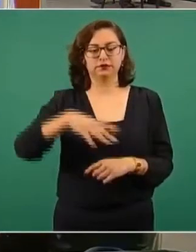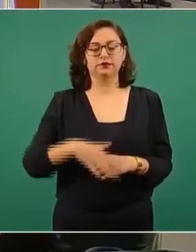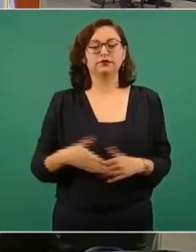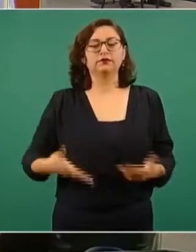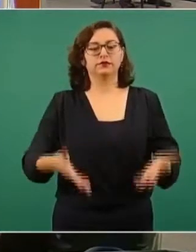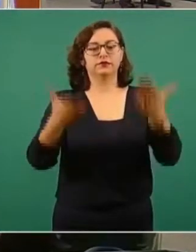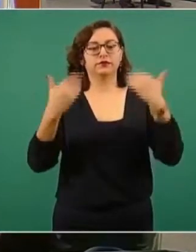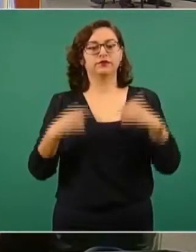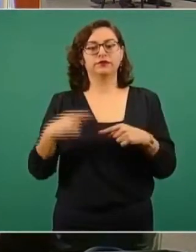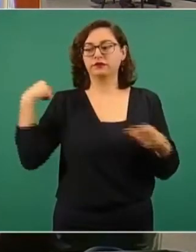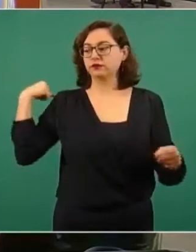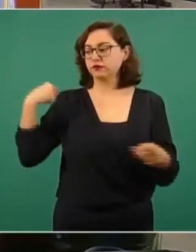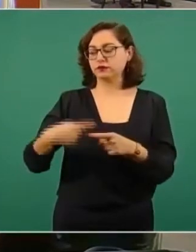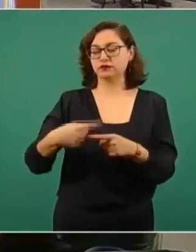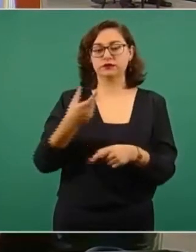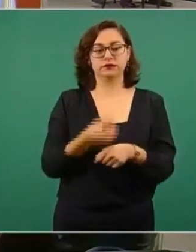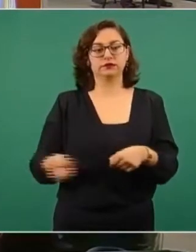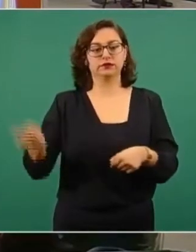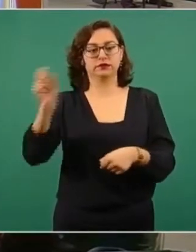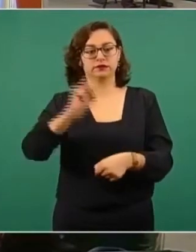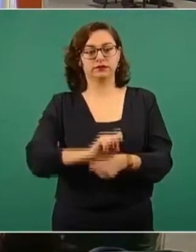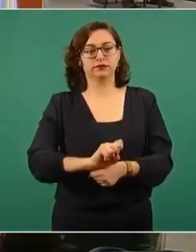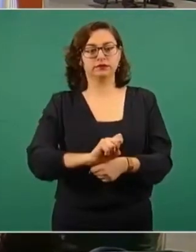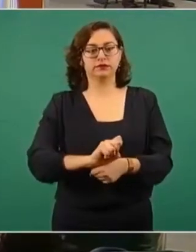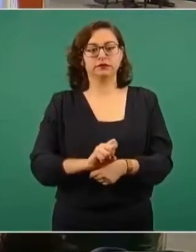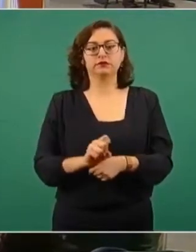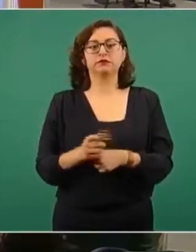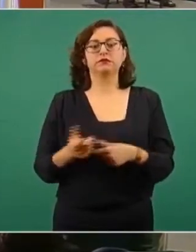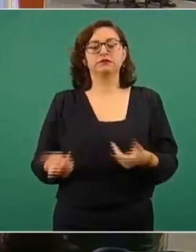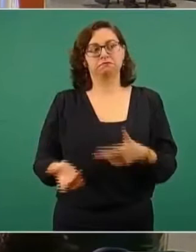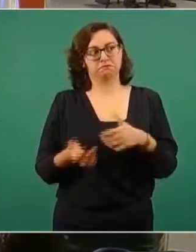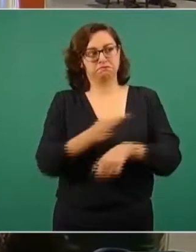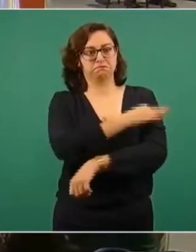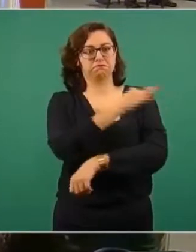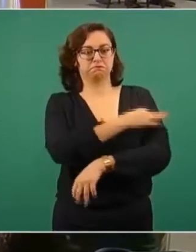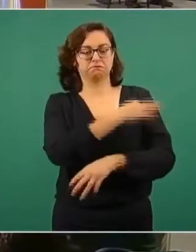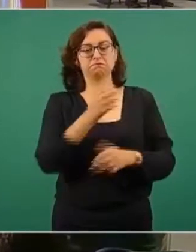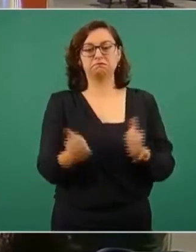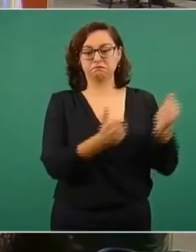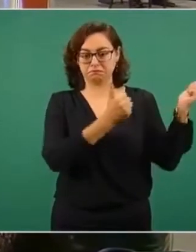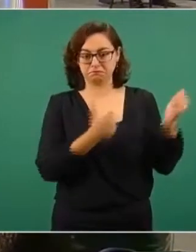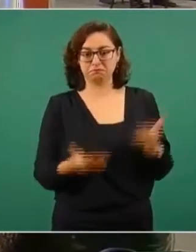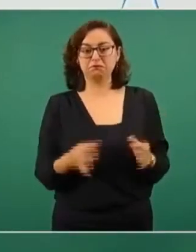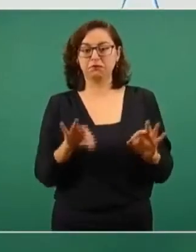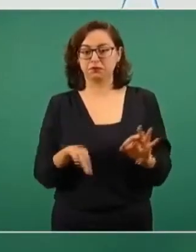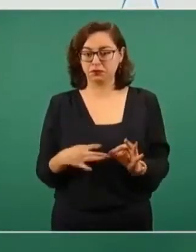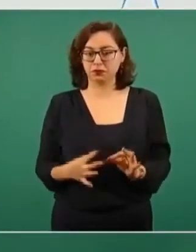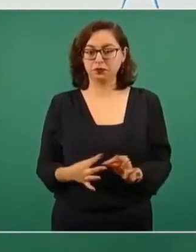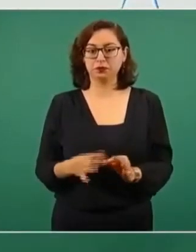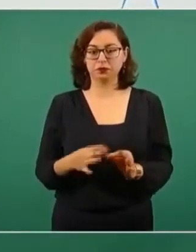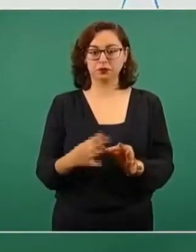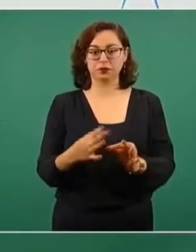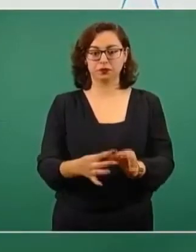Son las que llegaron esta semana, paso revista rápidamente, se ha mantenido el suministro. La que sigue.